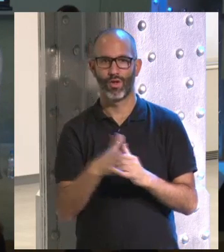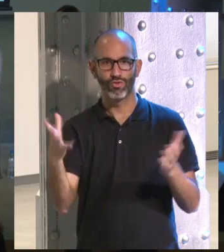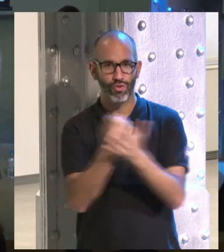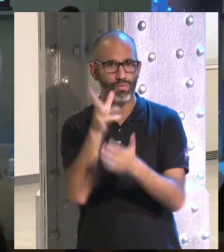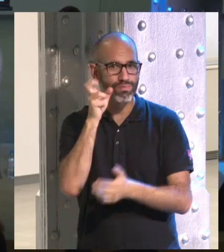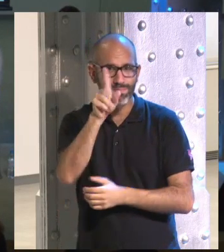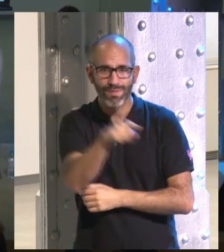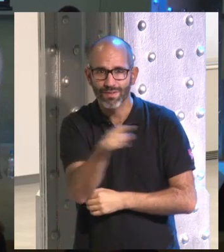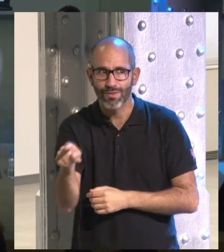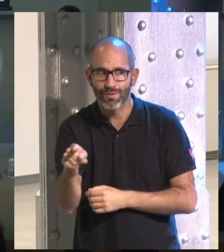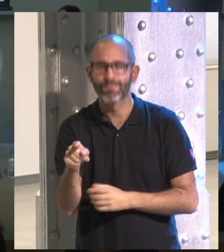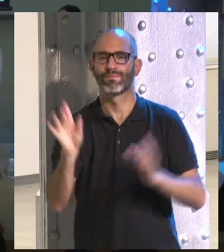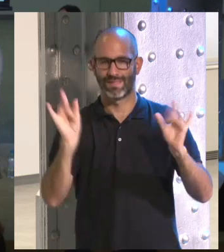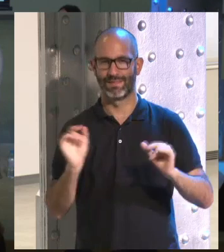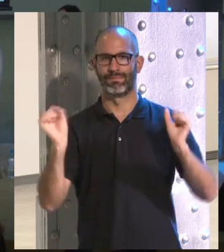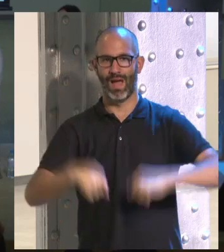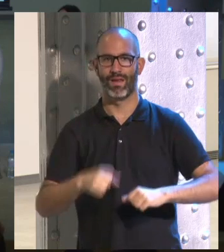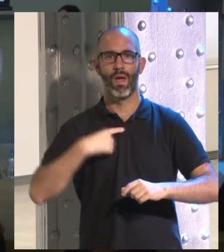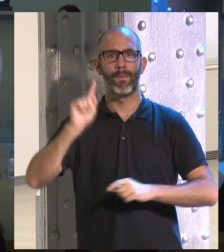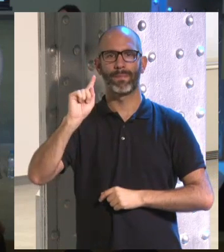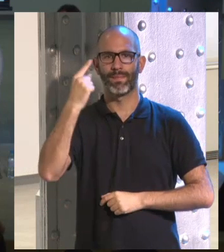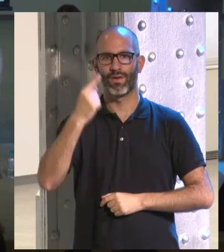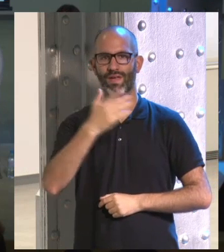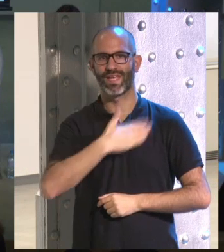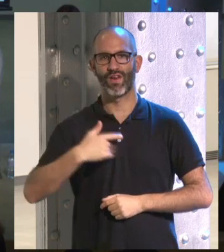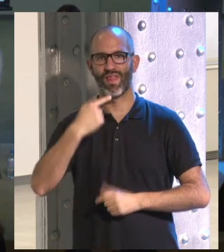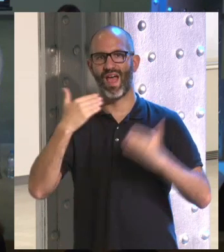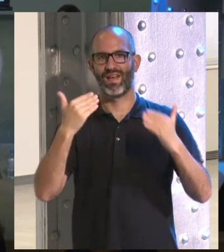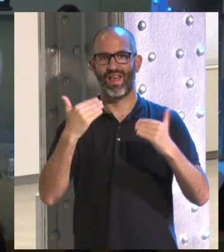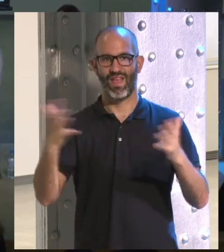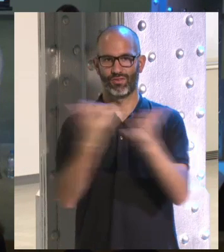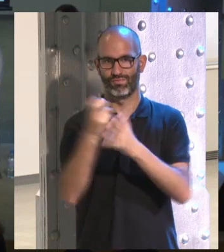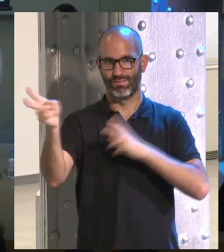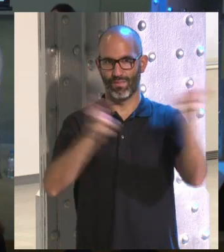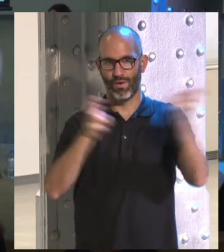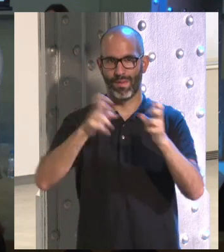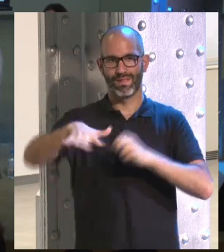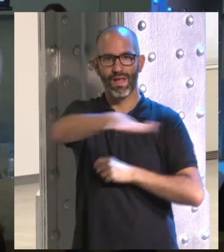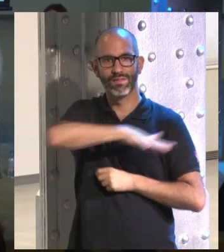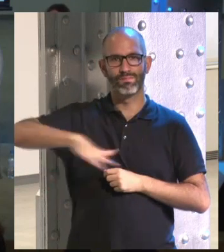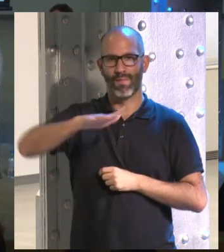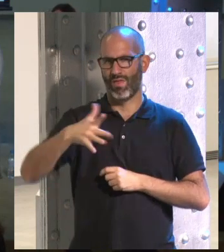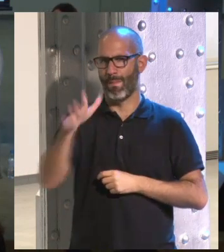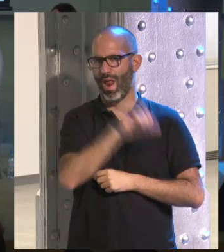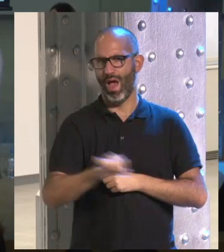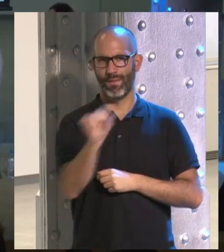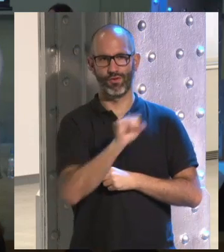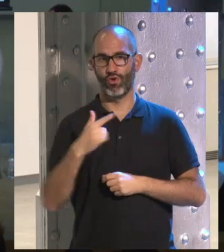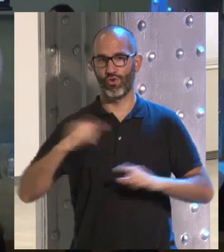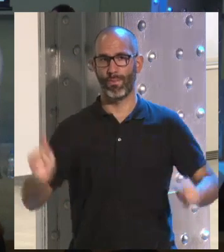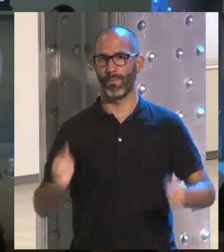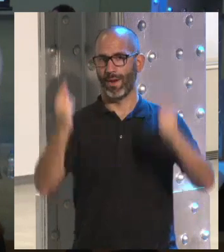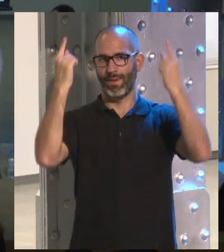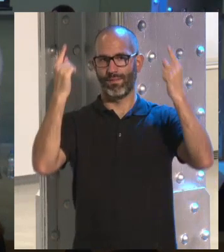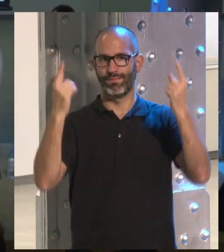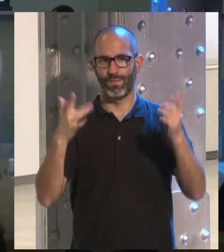el mundo me oye bien? Vale. Lo primero que quiero hacer es darles las gracias por venir. Un espacio además espectacular. Yo es la primera vez que